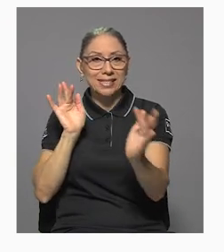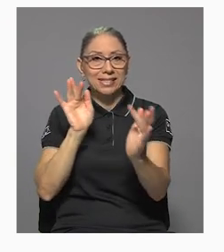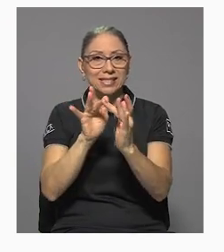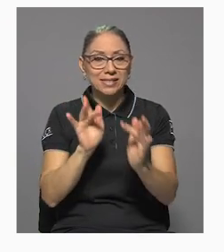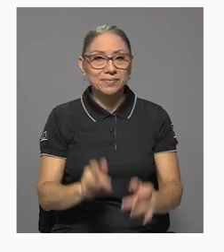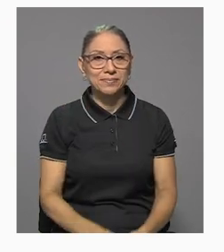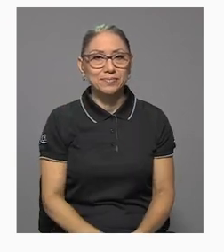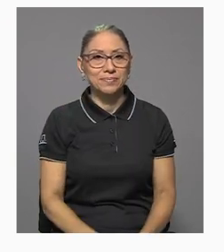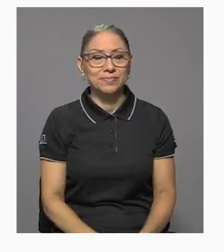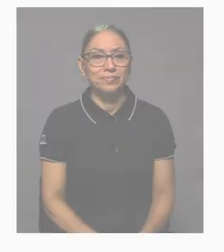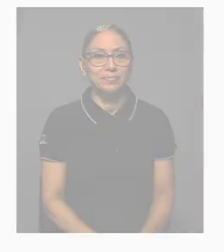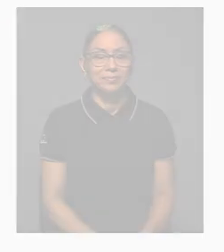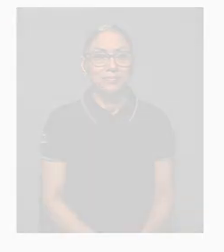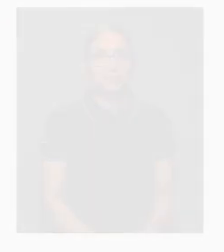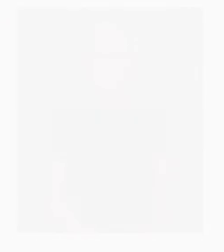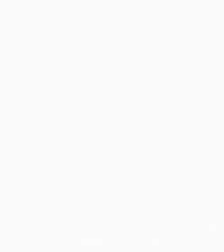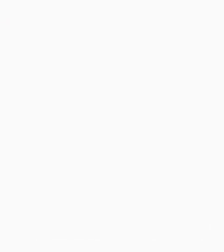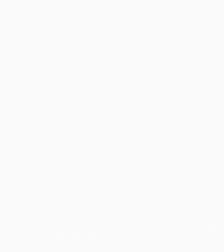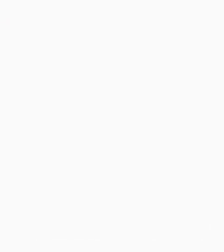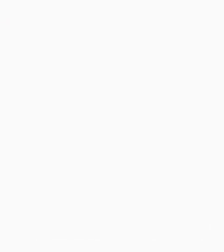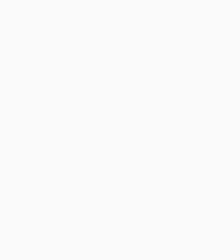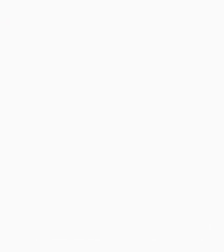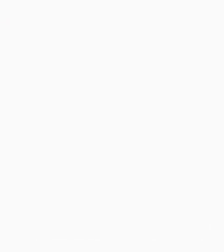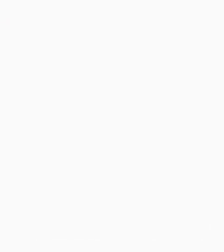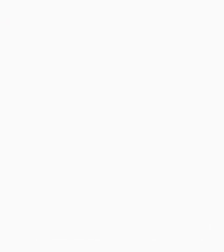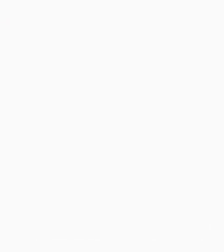¡Gracias! ¡Gracias! ¡Gracias! ¡Gracias! ¡Gracias! ¡Gracias!